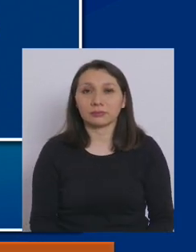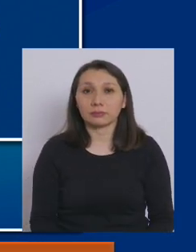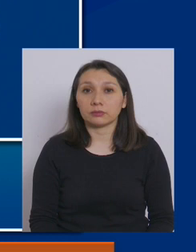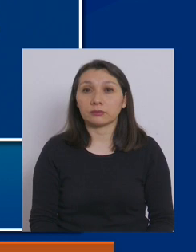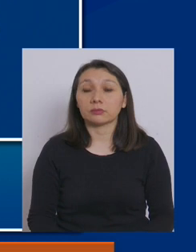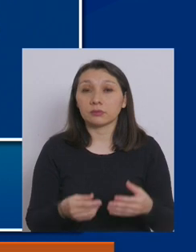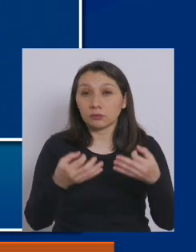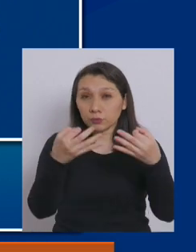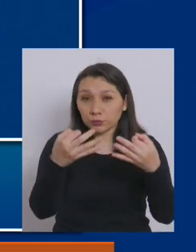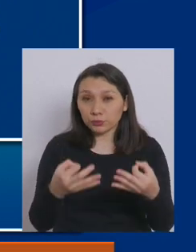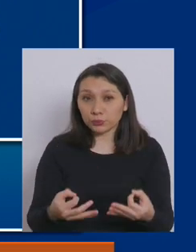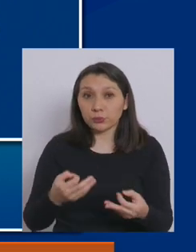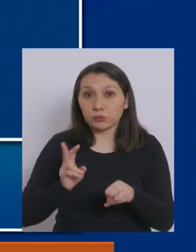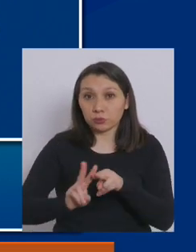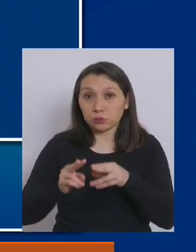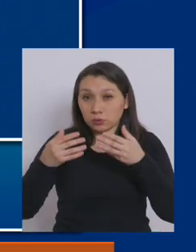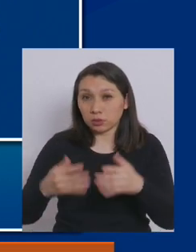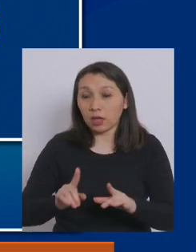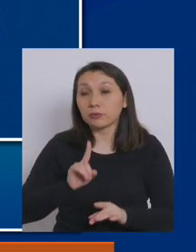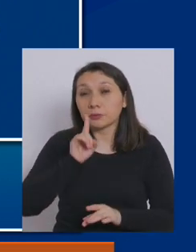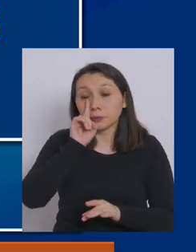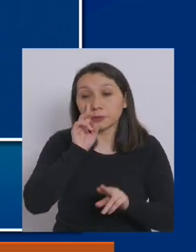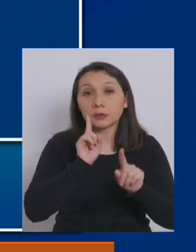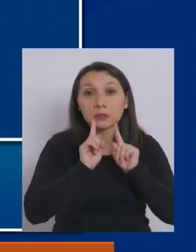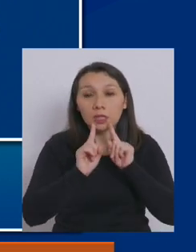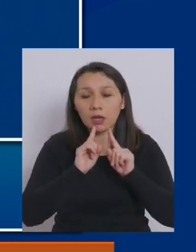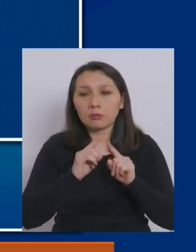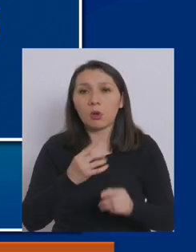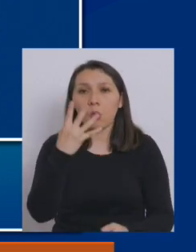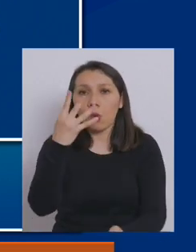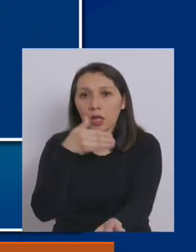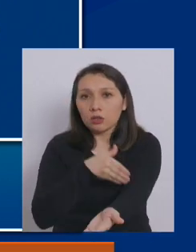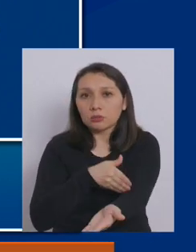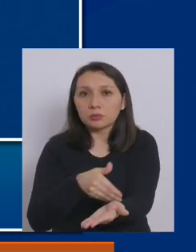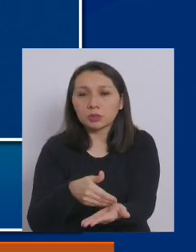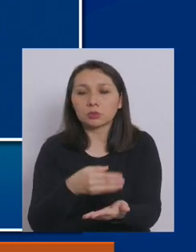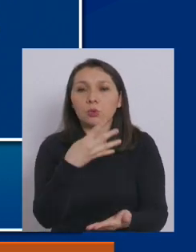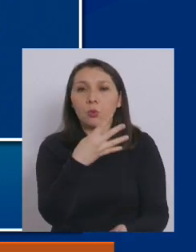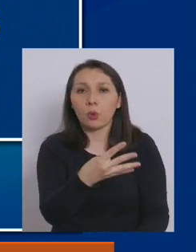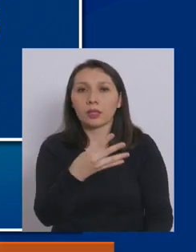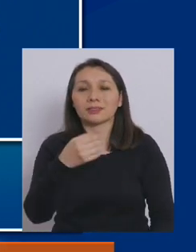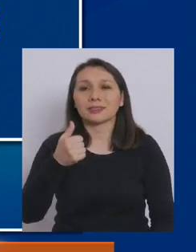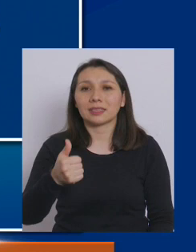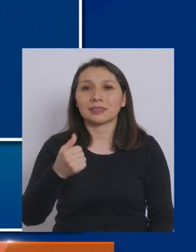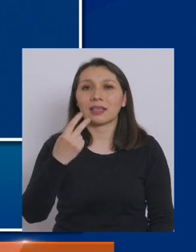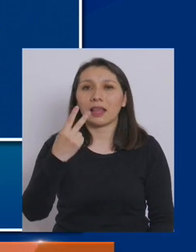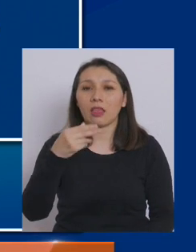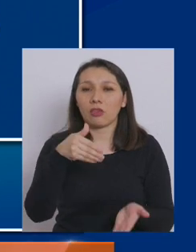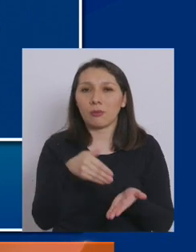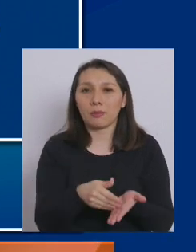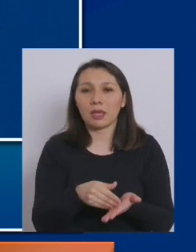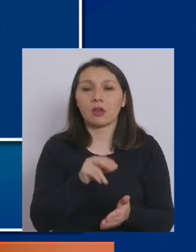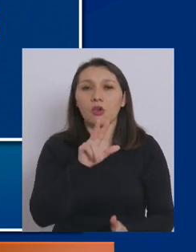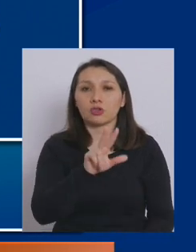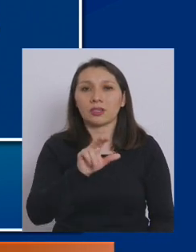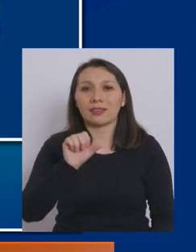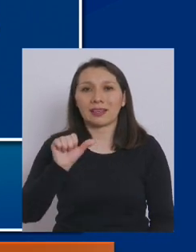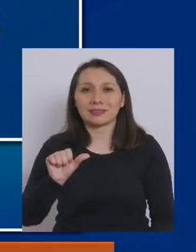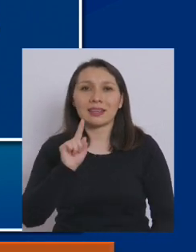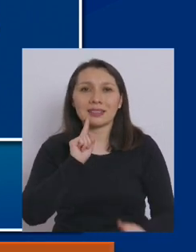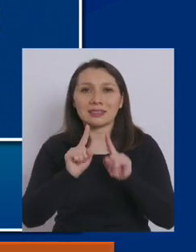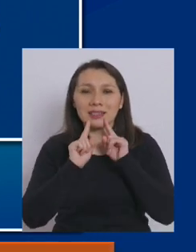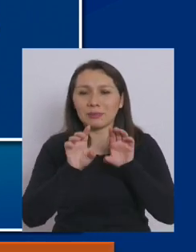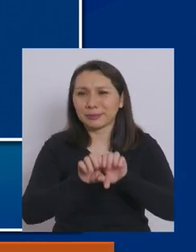alcanzando a la fecha la tremenda cifra de 4.462.086